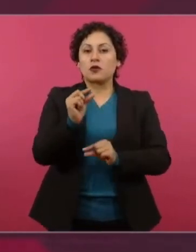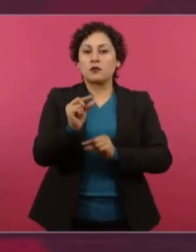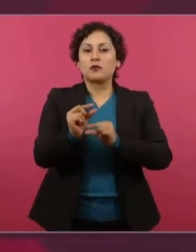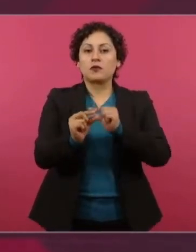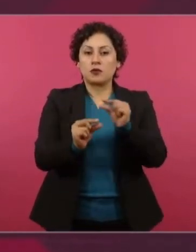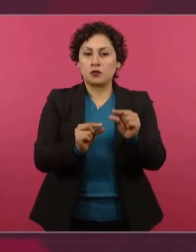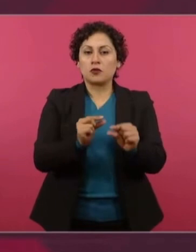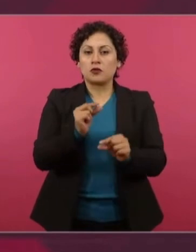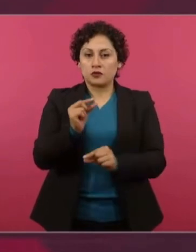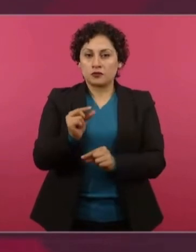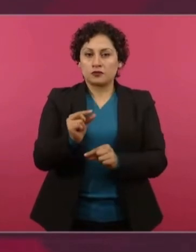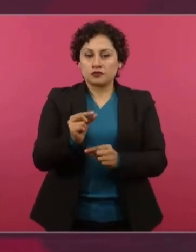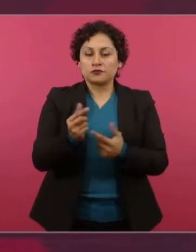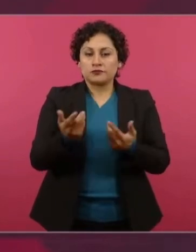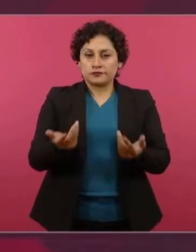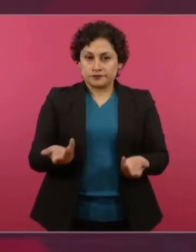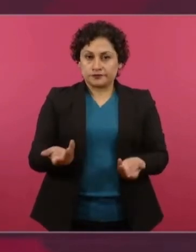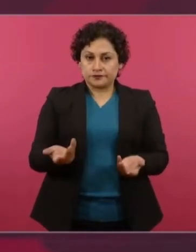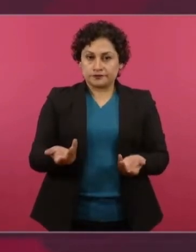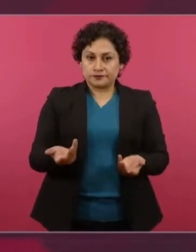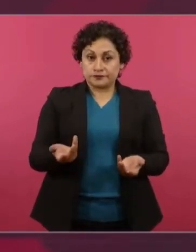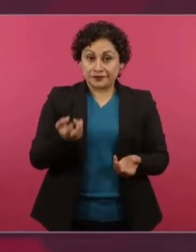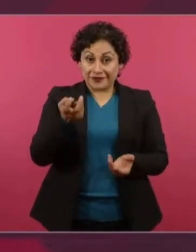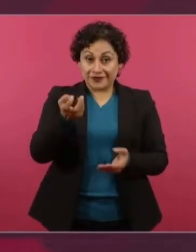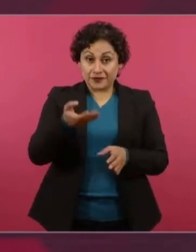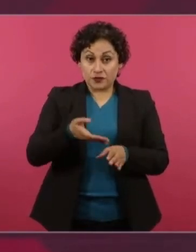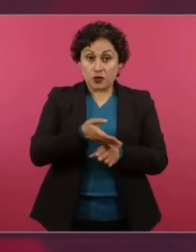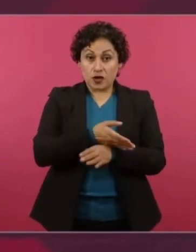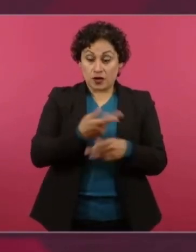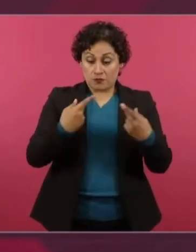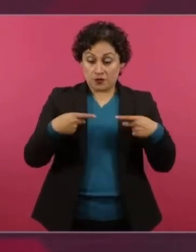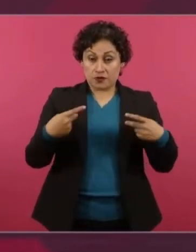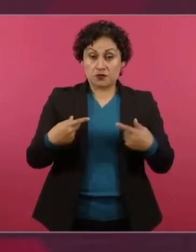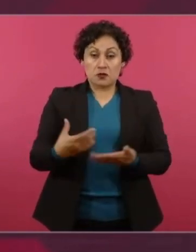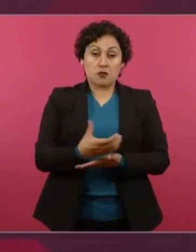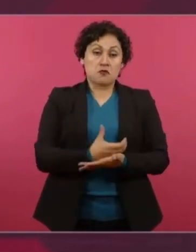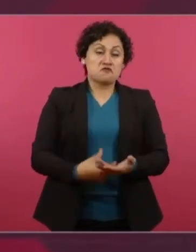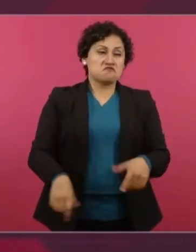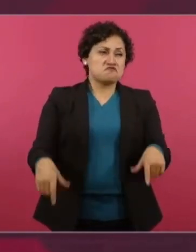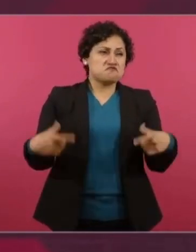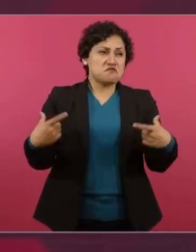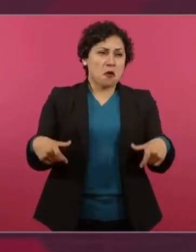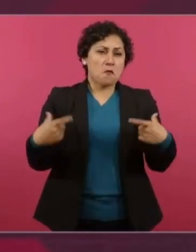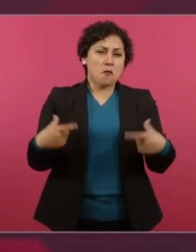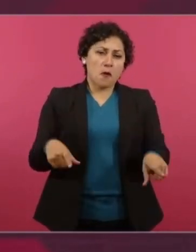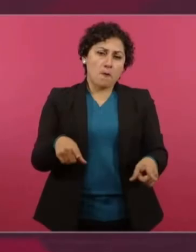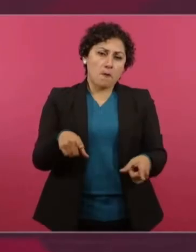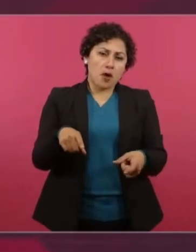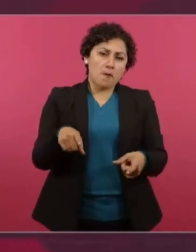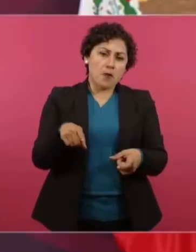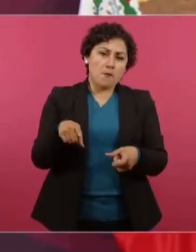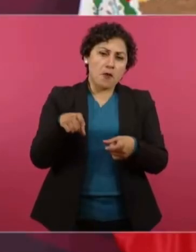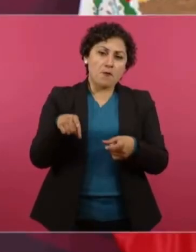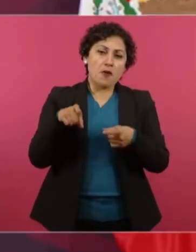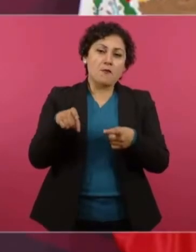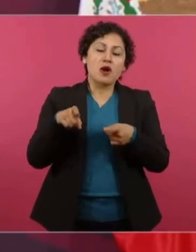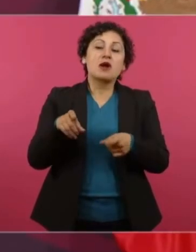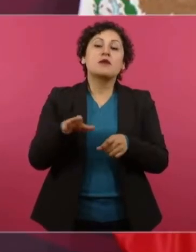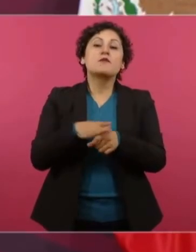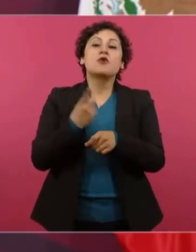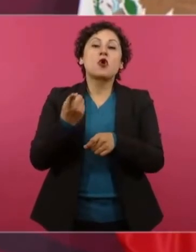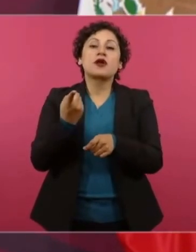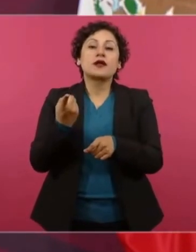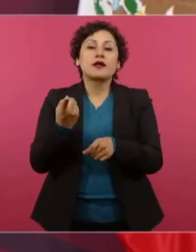acumulando porque el modelo económico neoliberal lo permitía